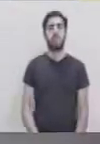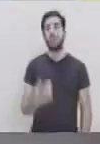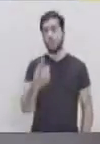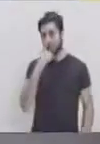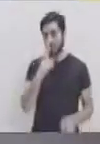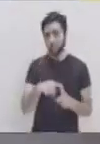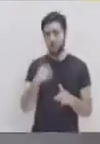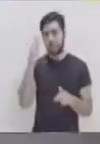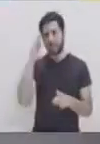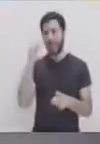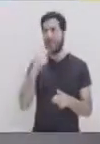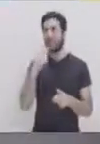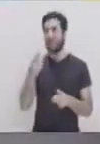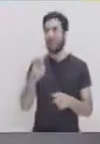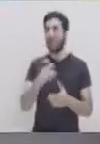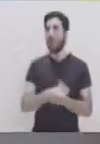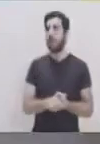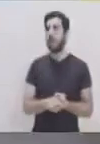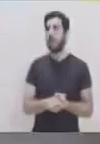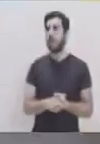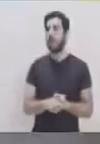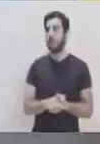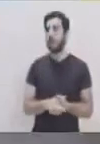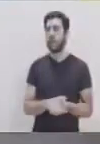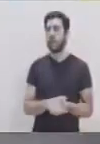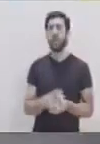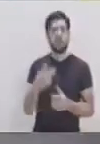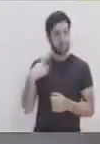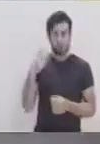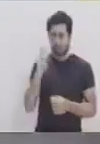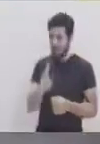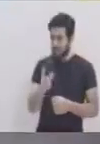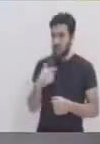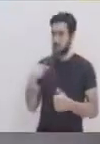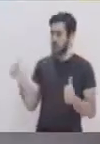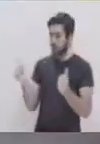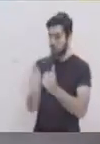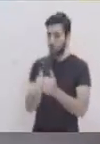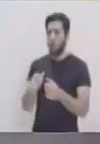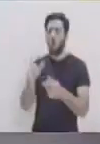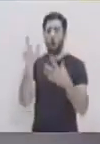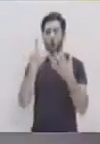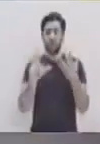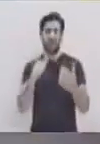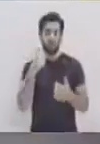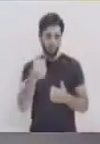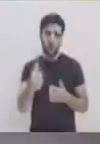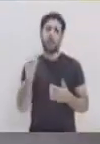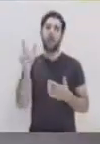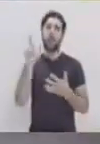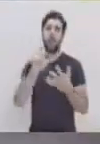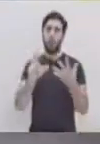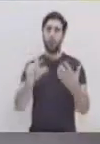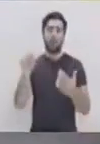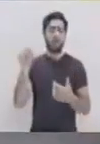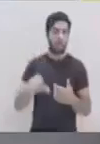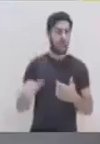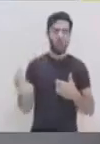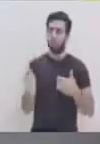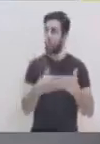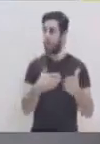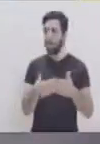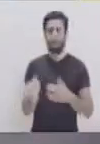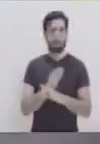poner en práctica esa típica frase que se dice que hay que estar en las buenas y en las malas, ¿verdad? Muchas veces, pues,